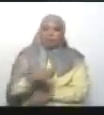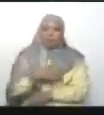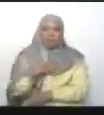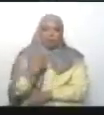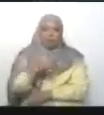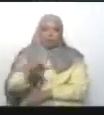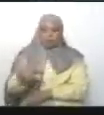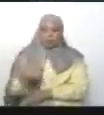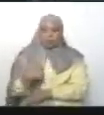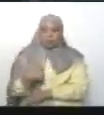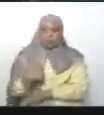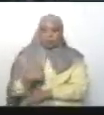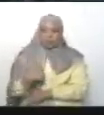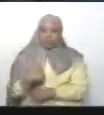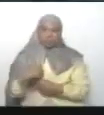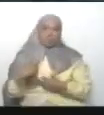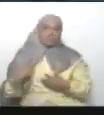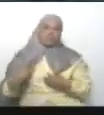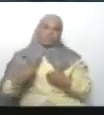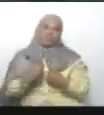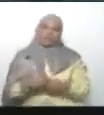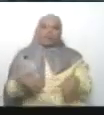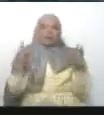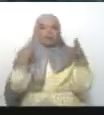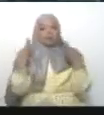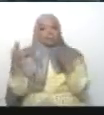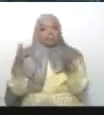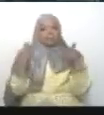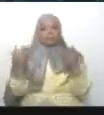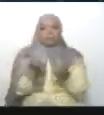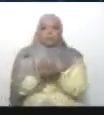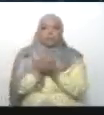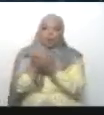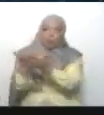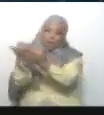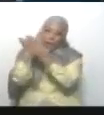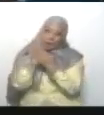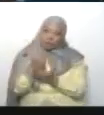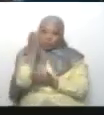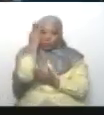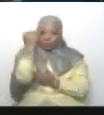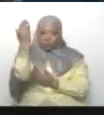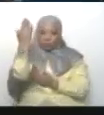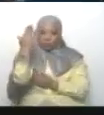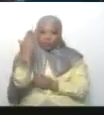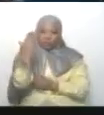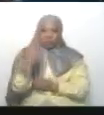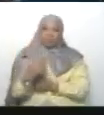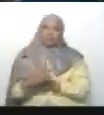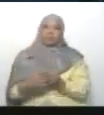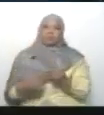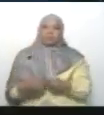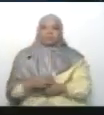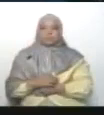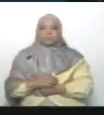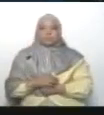podrán con nosotros, perepileras. Ten la seguridad. Con el favor de Dios. Padre.